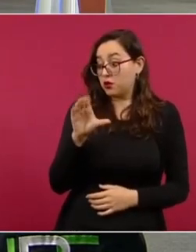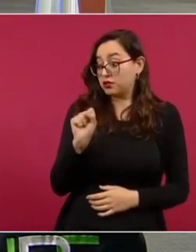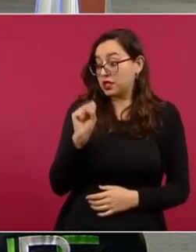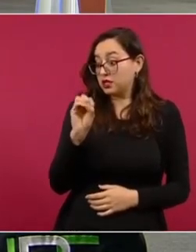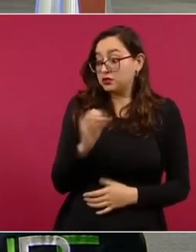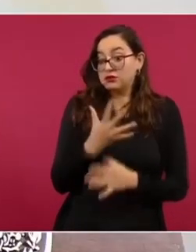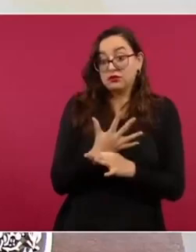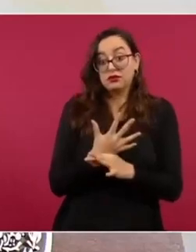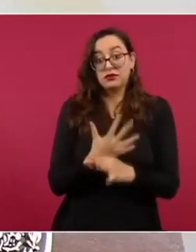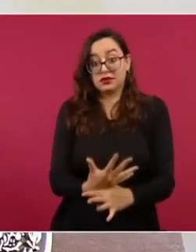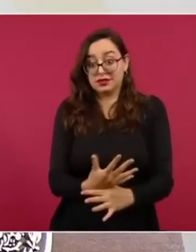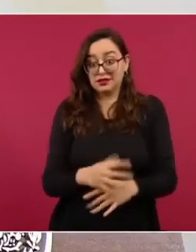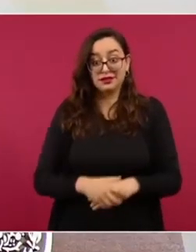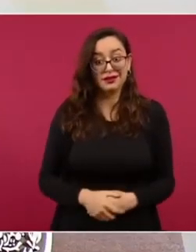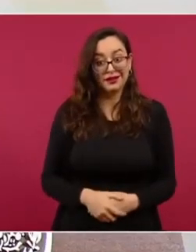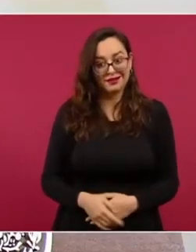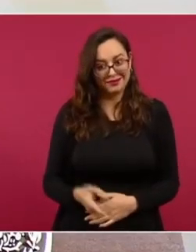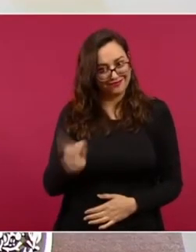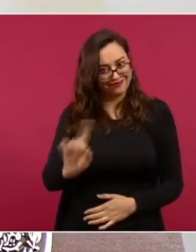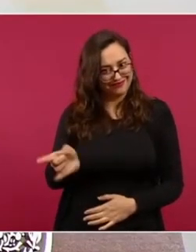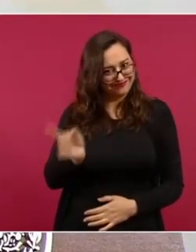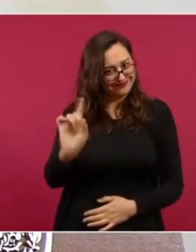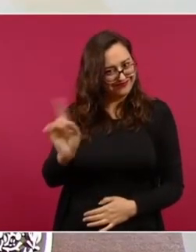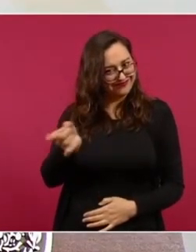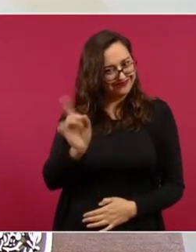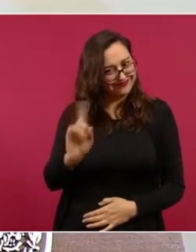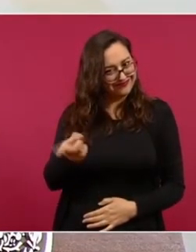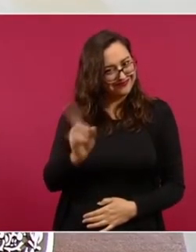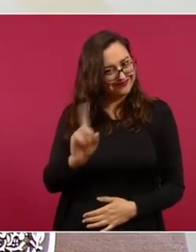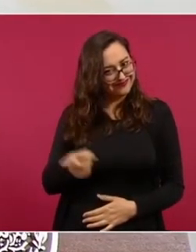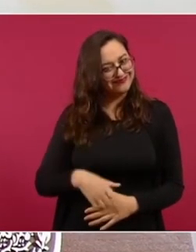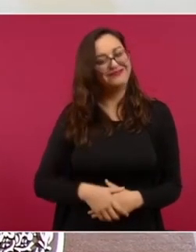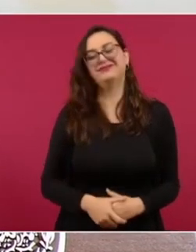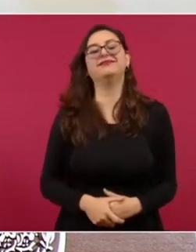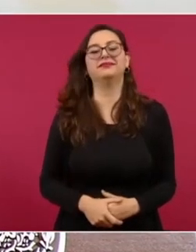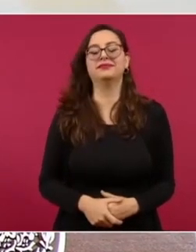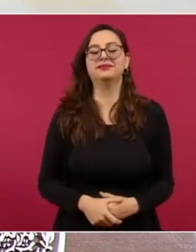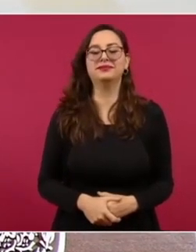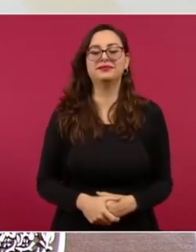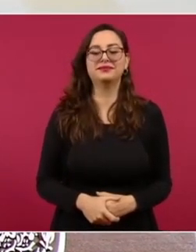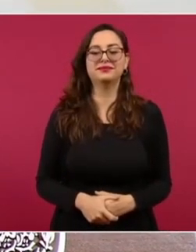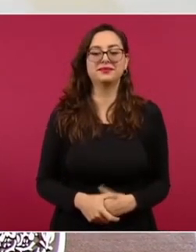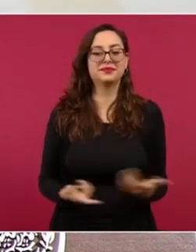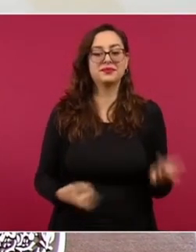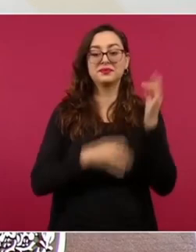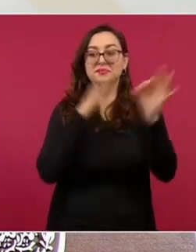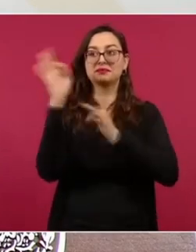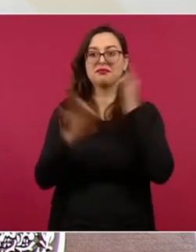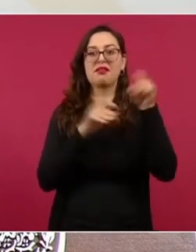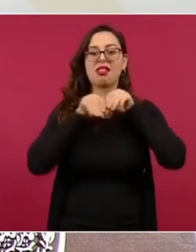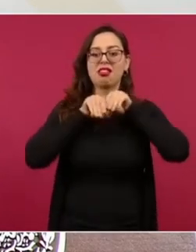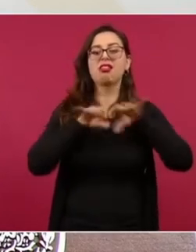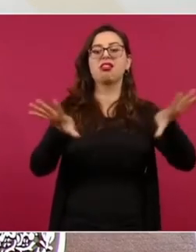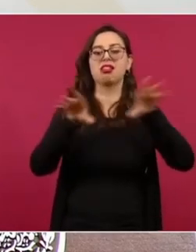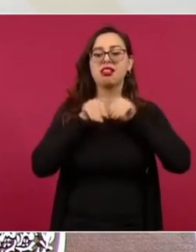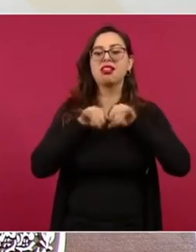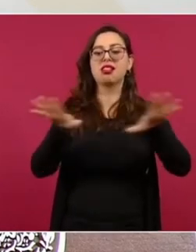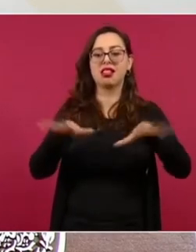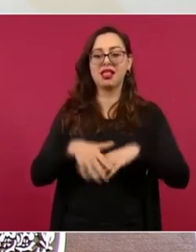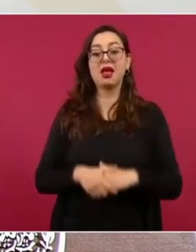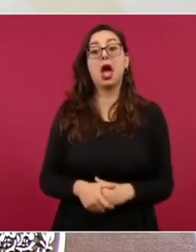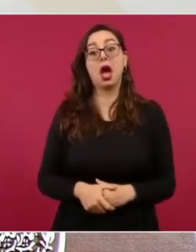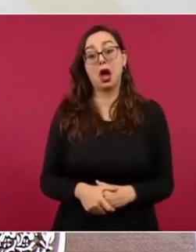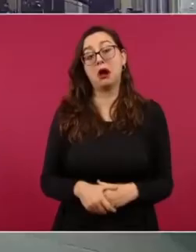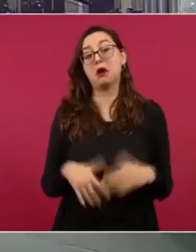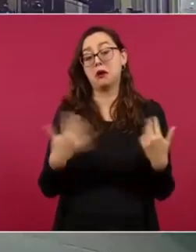O sea, no, no, no, todas esas son notas y la nota es